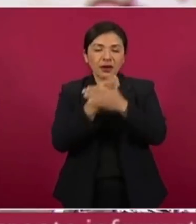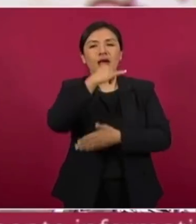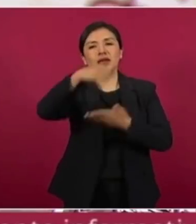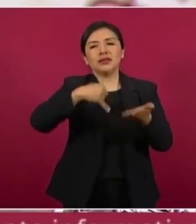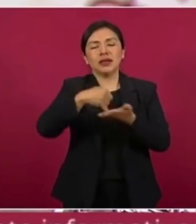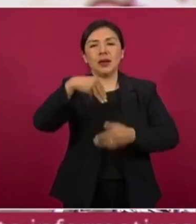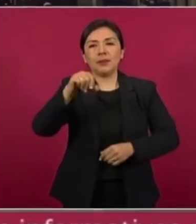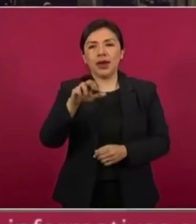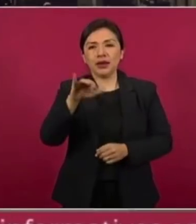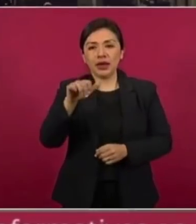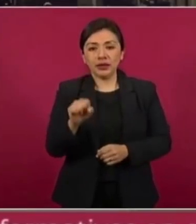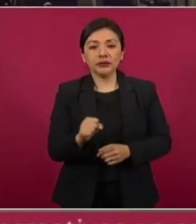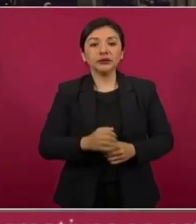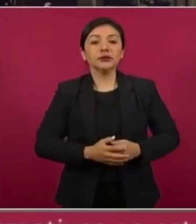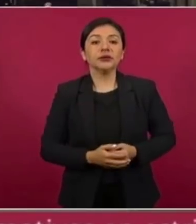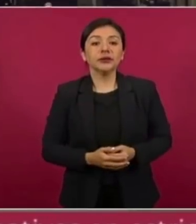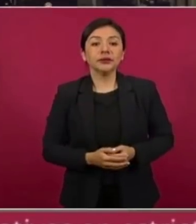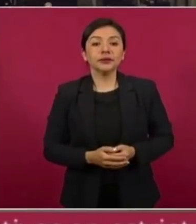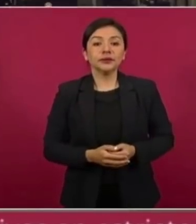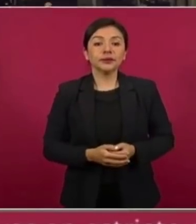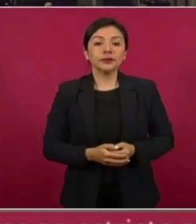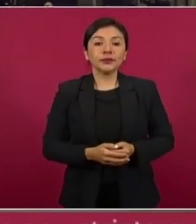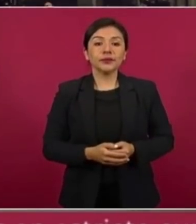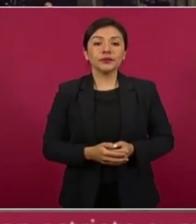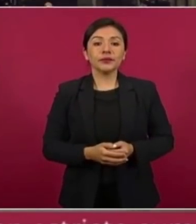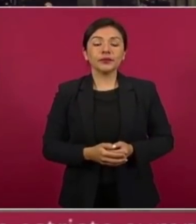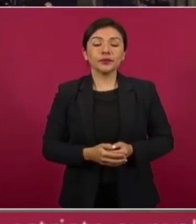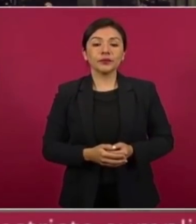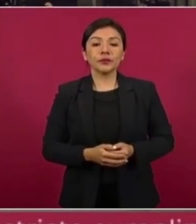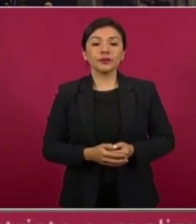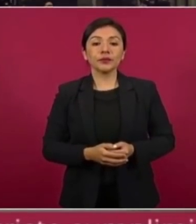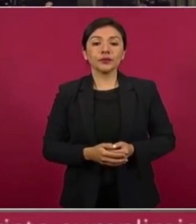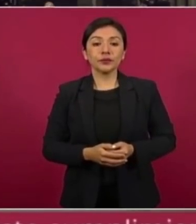Marías, que ya esa